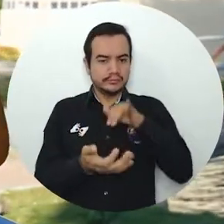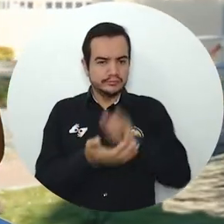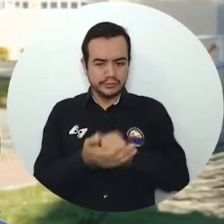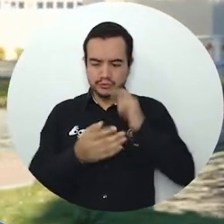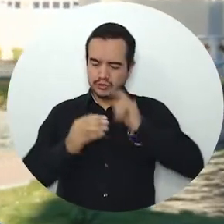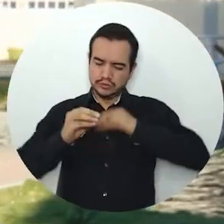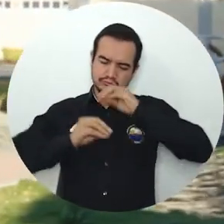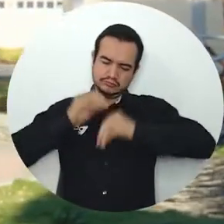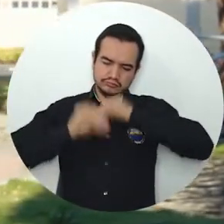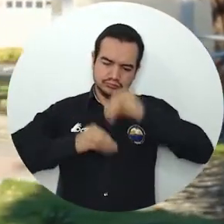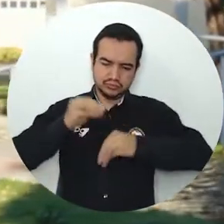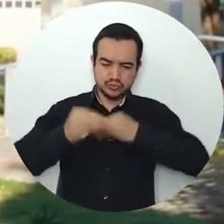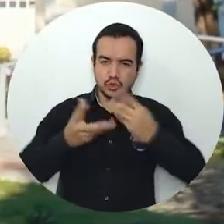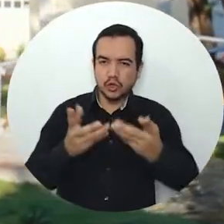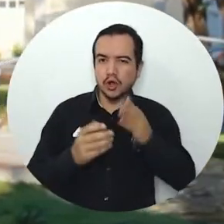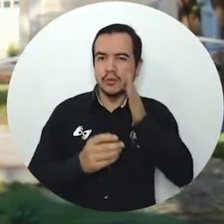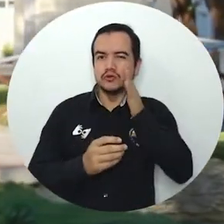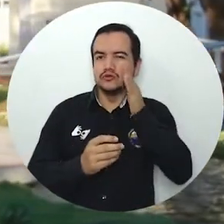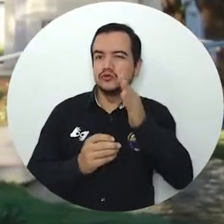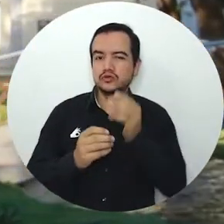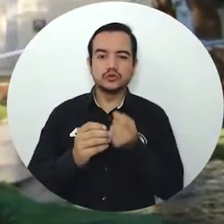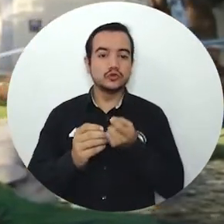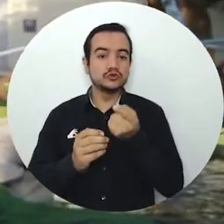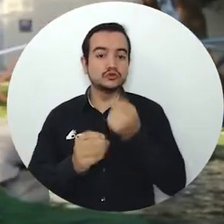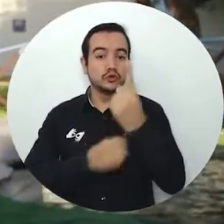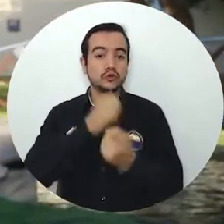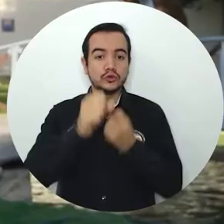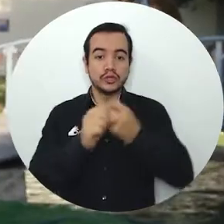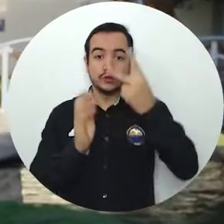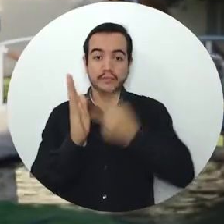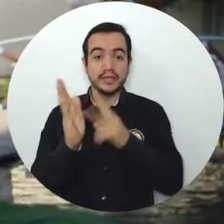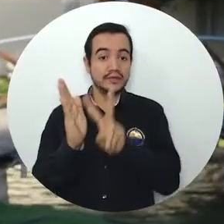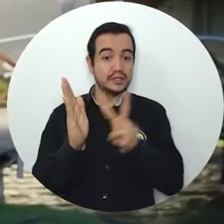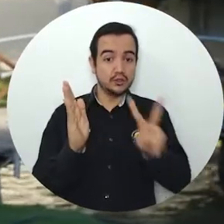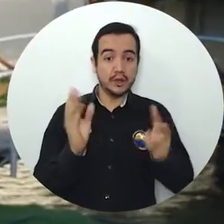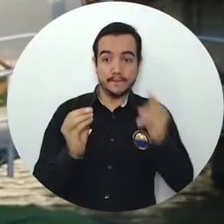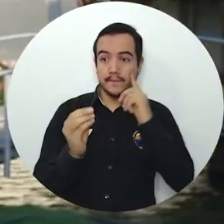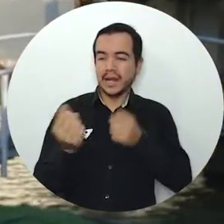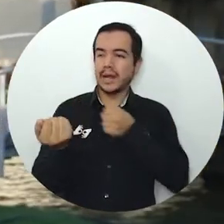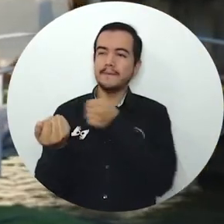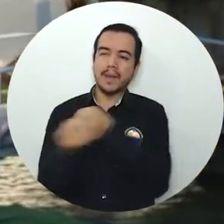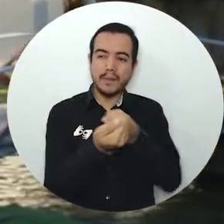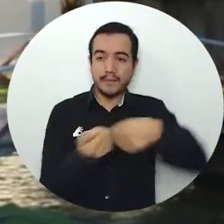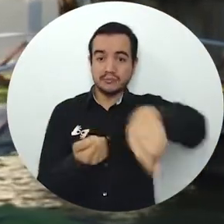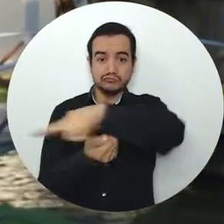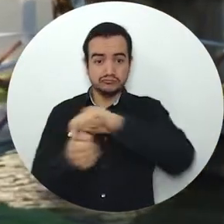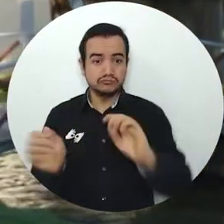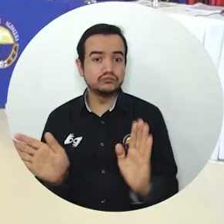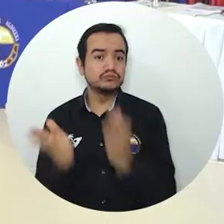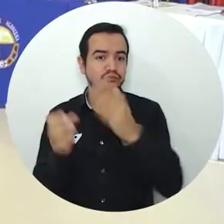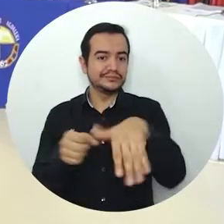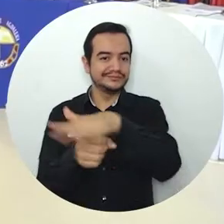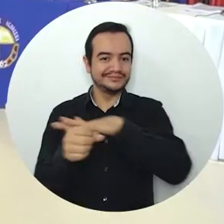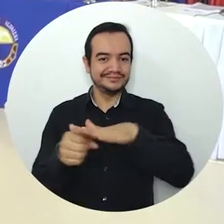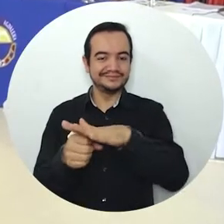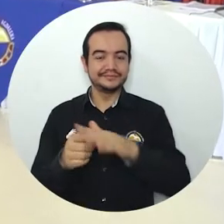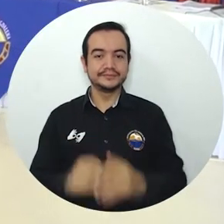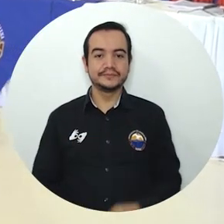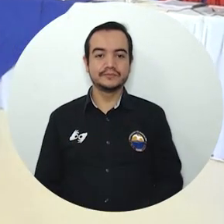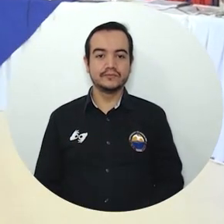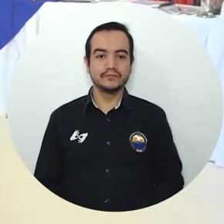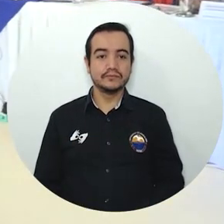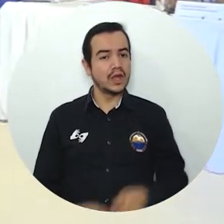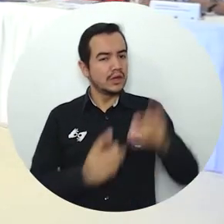proyectaron importantes procesos para que en el 2022 la Alma Mater siga transformando vidas en el territorio. Un presupuesto